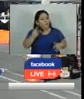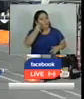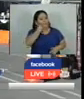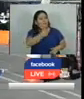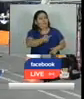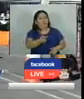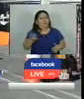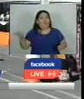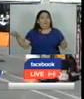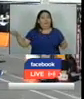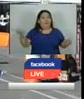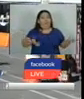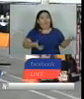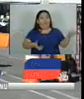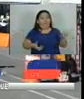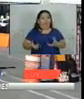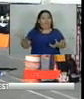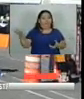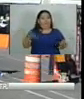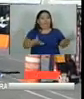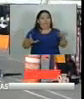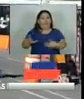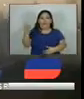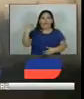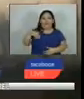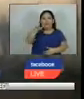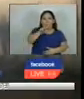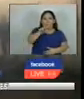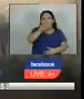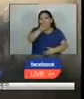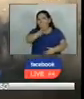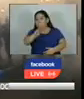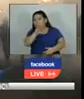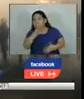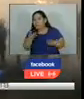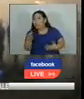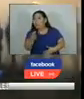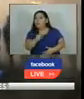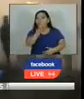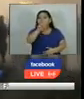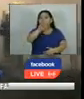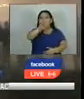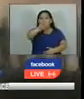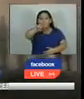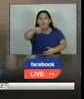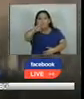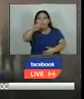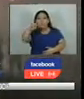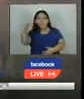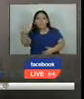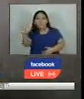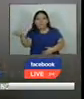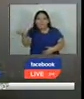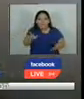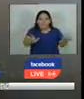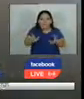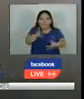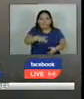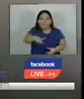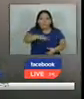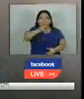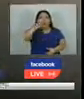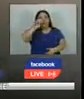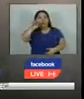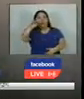cantidades masivas de migrantes. Tan solo el día lunes, el martes, se ha tenido más de 10 mil personas en Ciudad Juárez